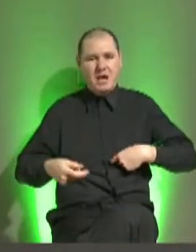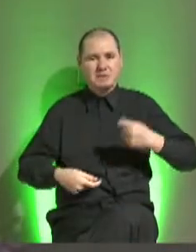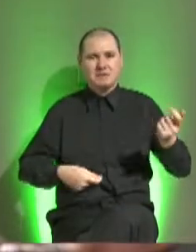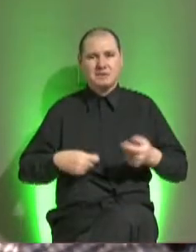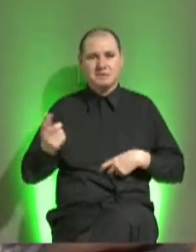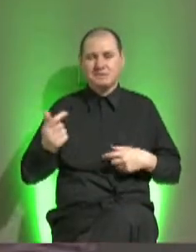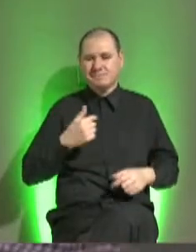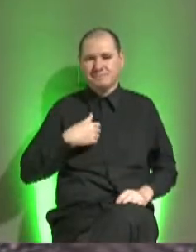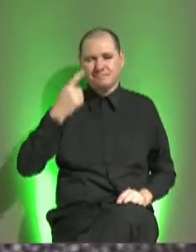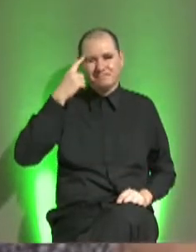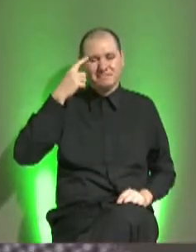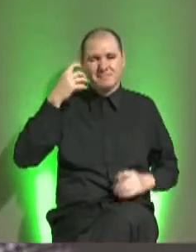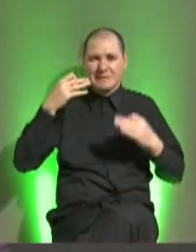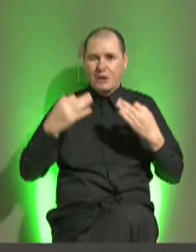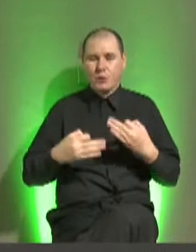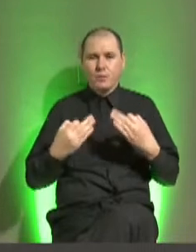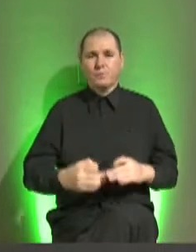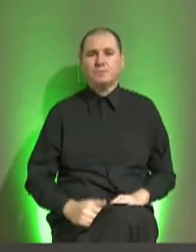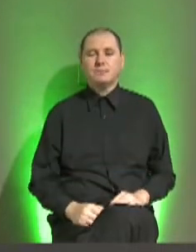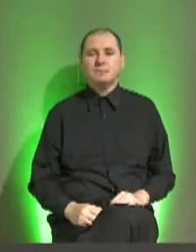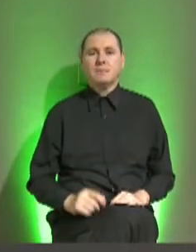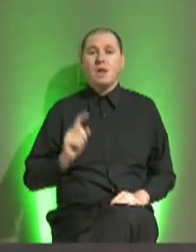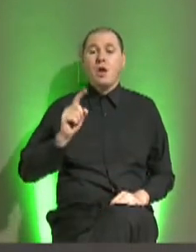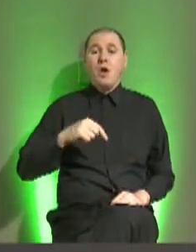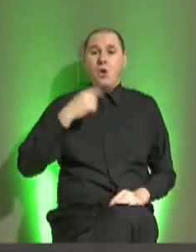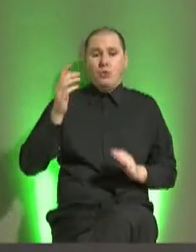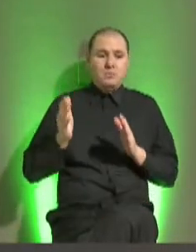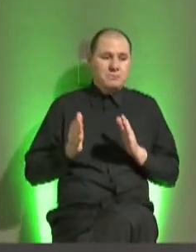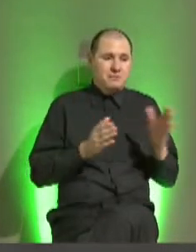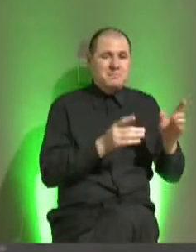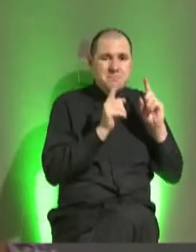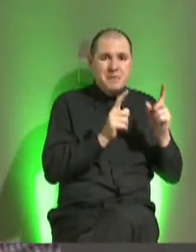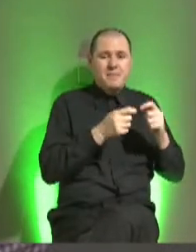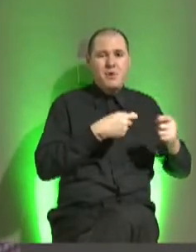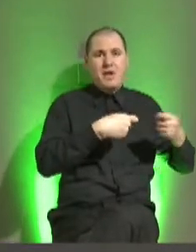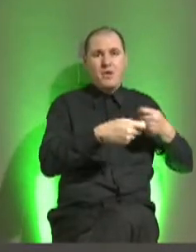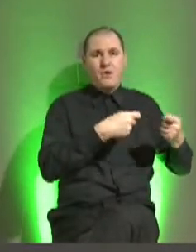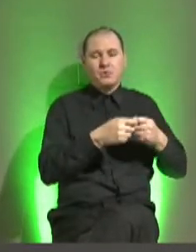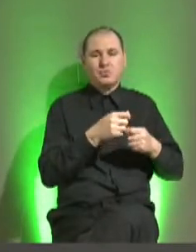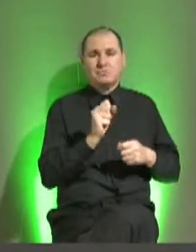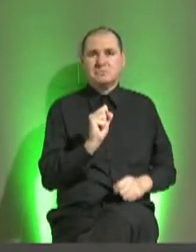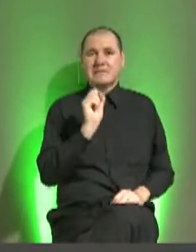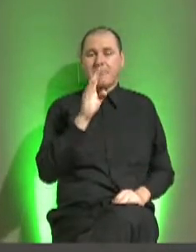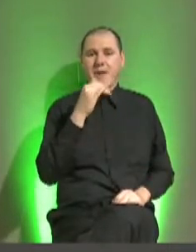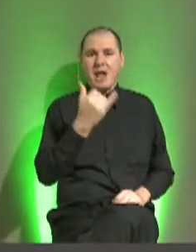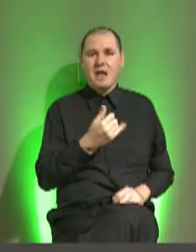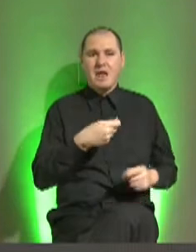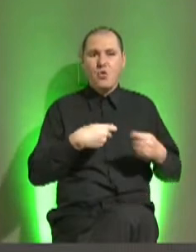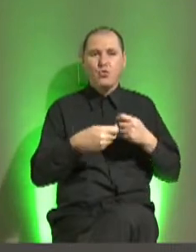Ya me veía todo lo de ahí en otra cosa. Y la otra opción era seguir con el pequeño negocio que mi papá tenía en San Bernardino, que es una